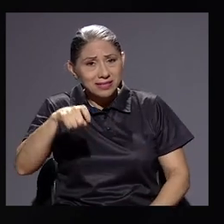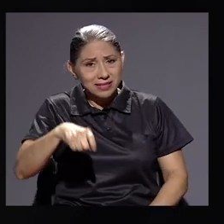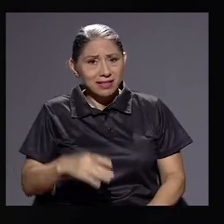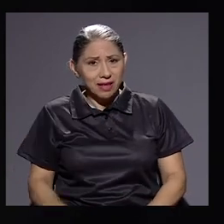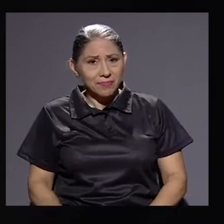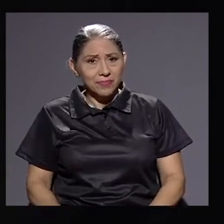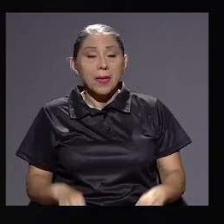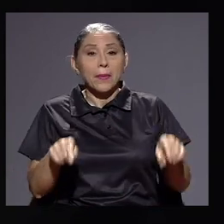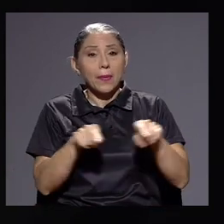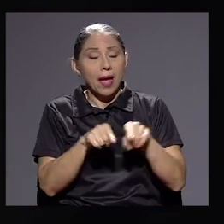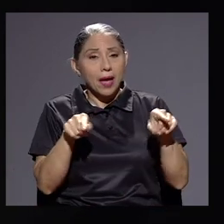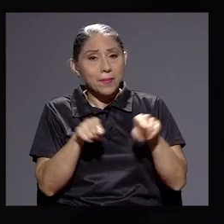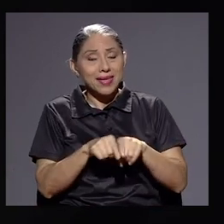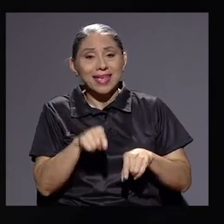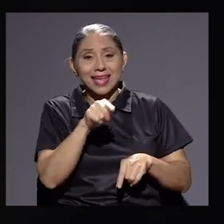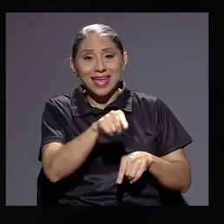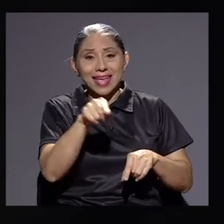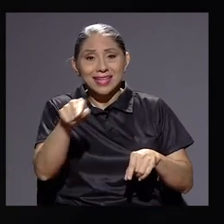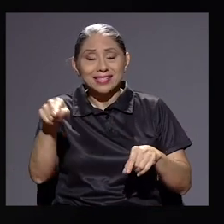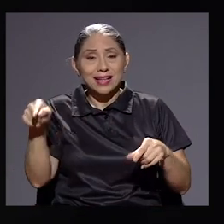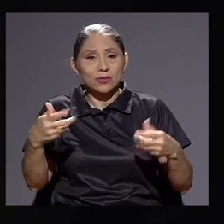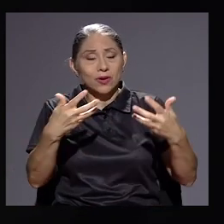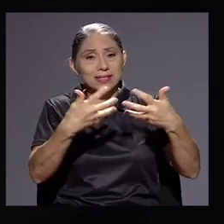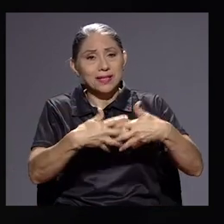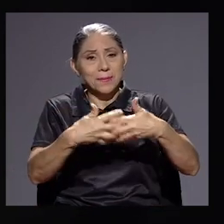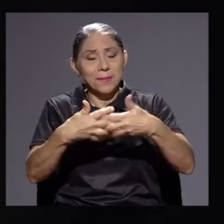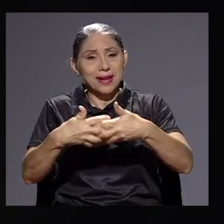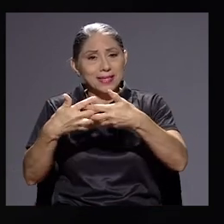También estas son las empresas que...